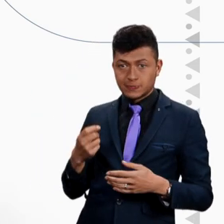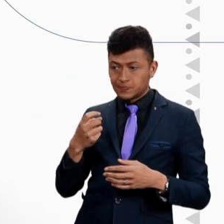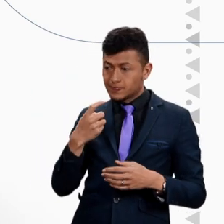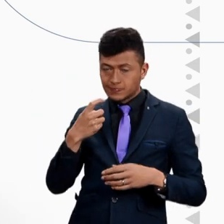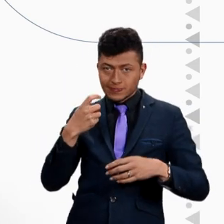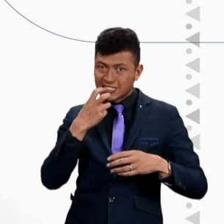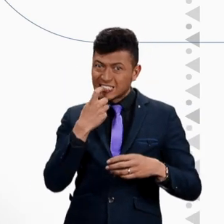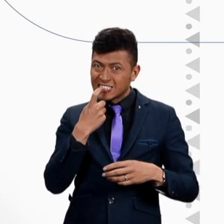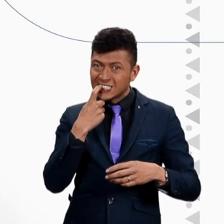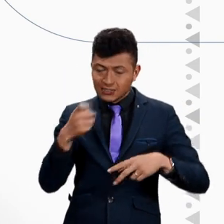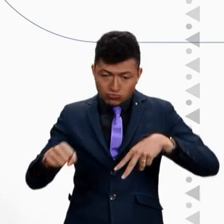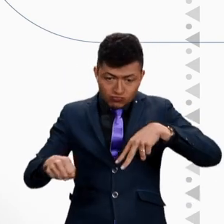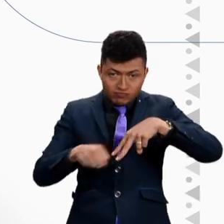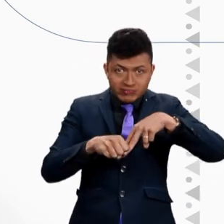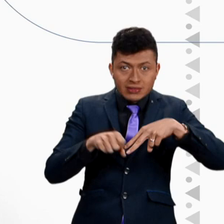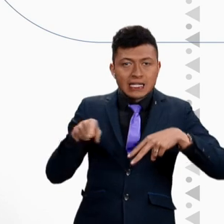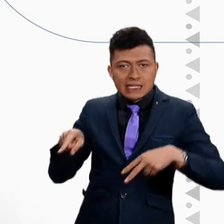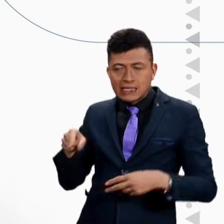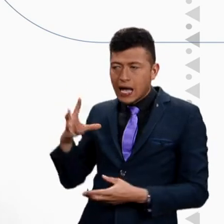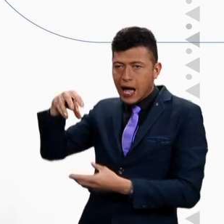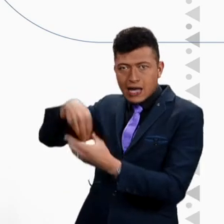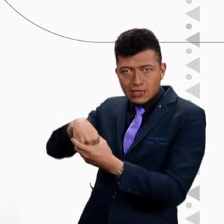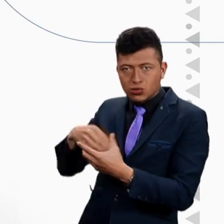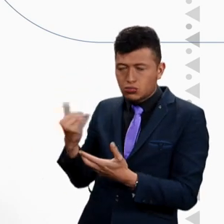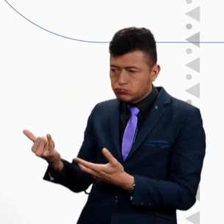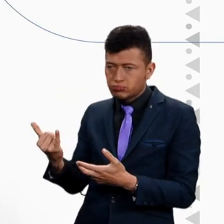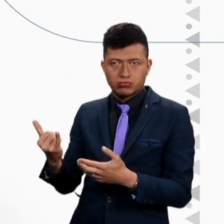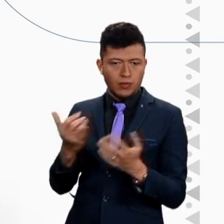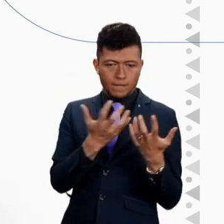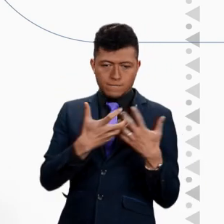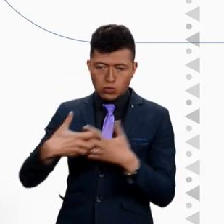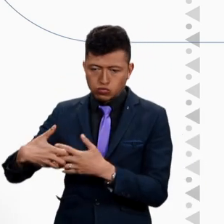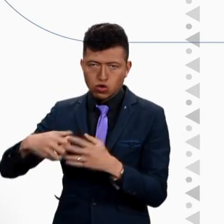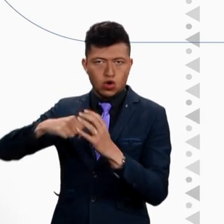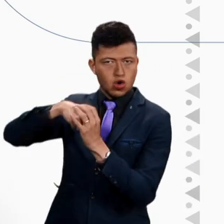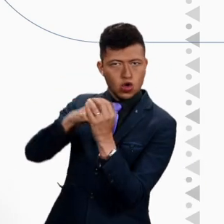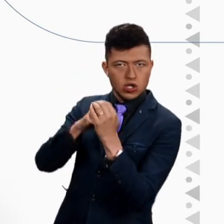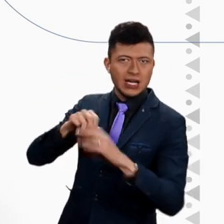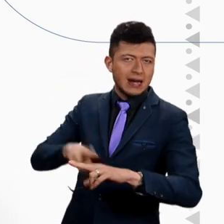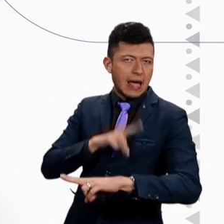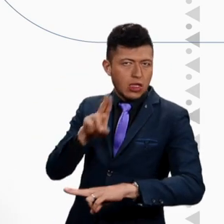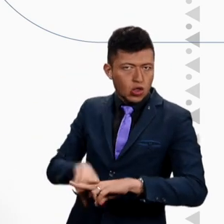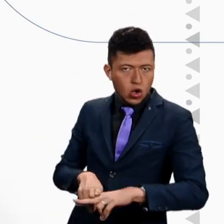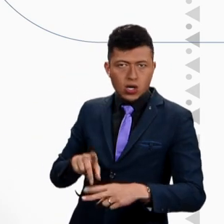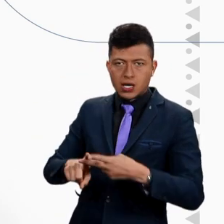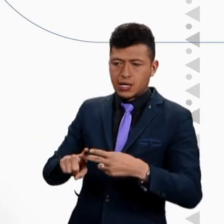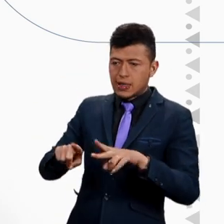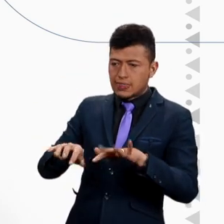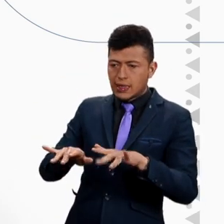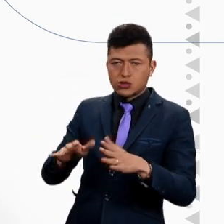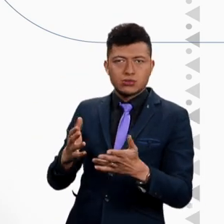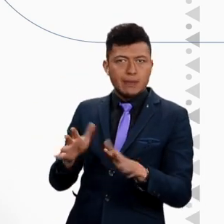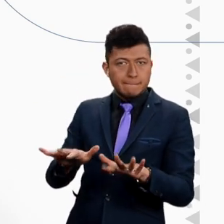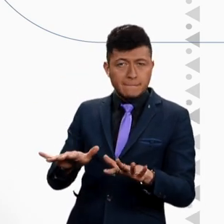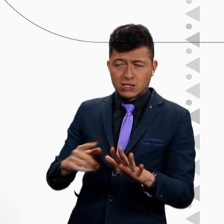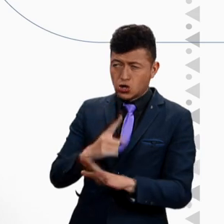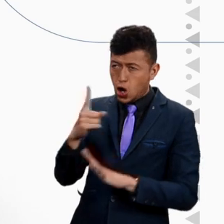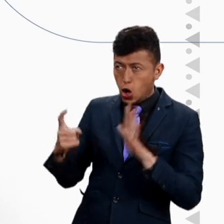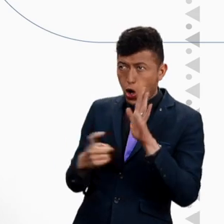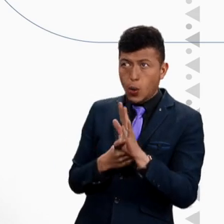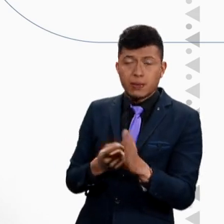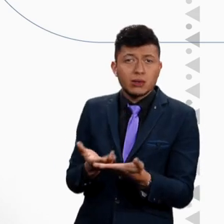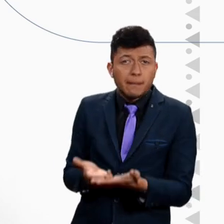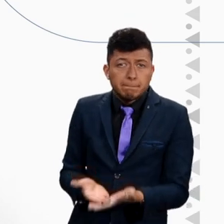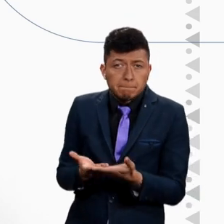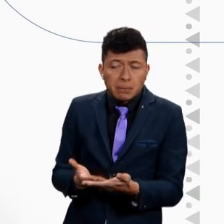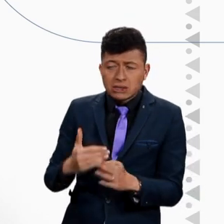prótesis desarrollada es una pierna robótica que mediante un tendón artificial replica las funciones naturales de la rodilla, el tobillo y los dedos